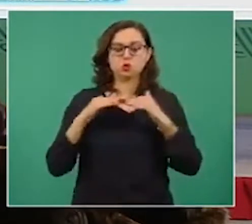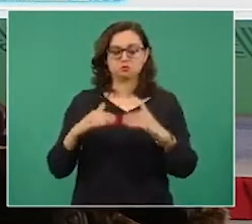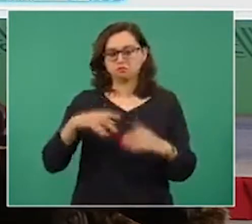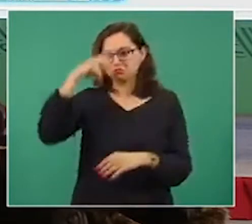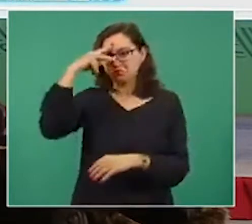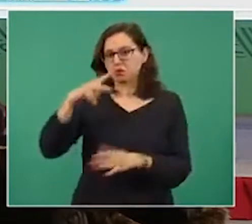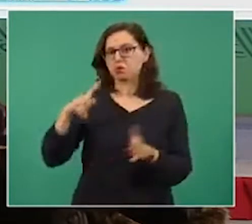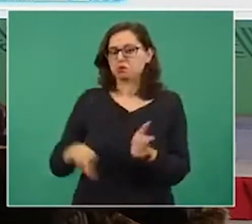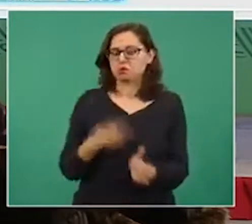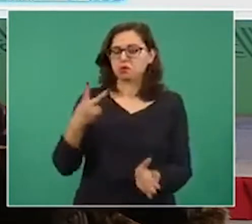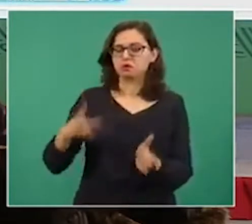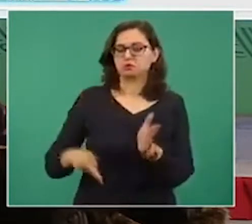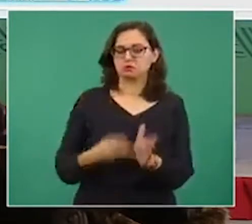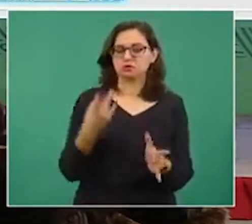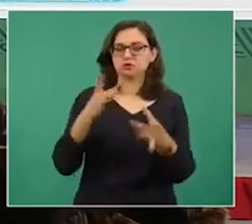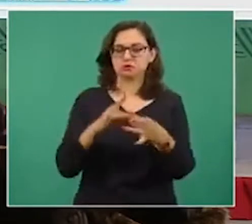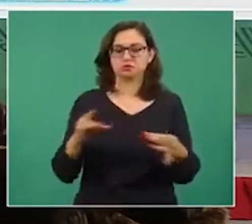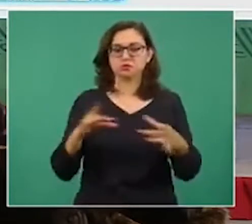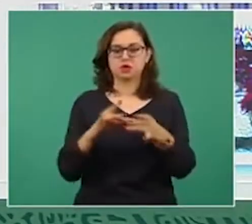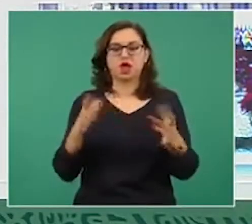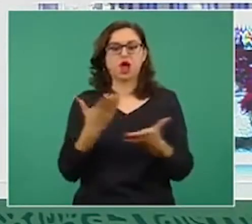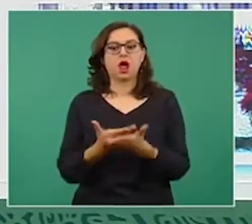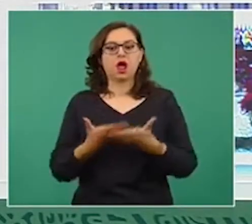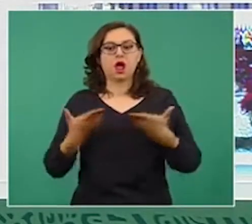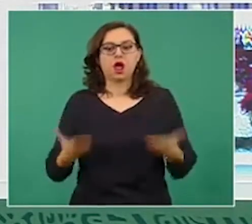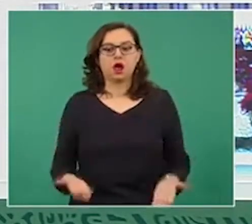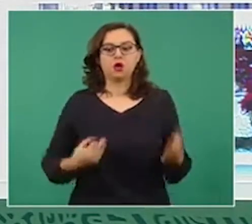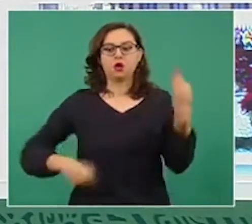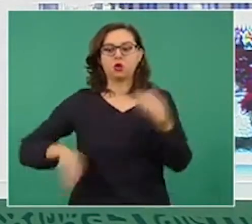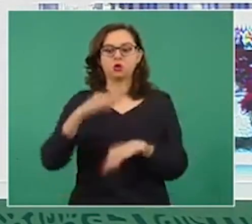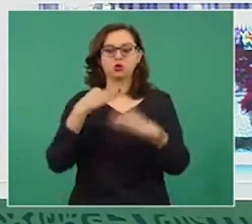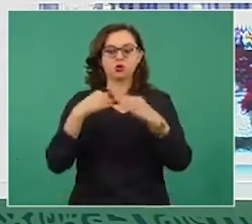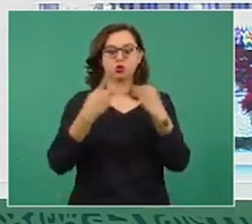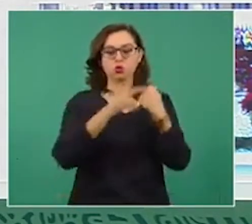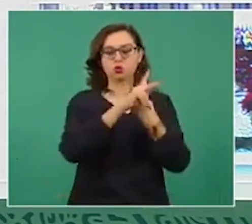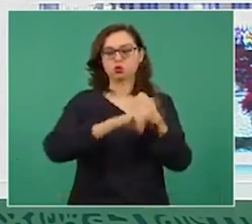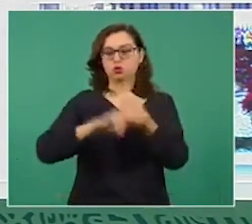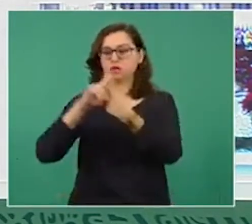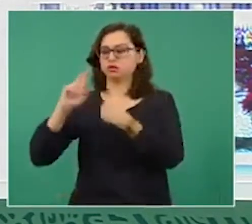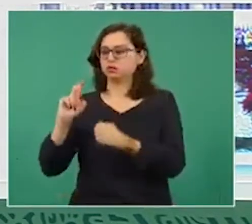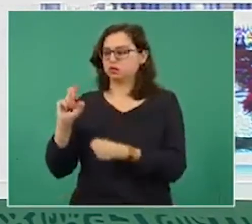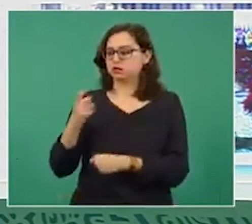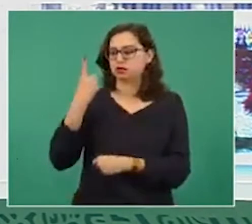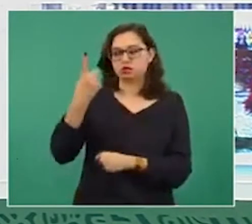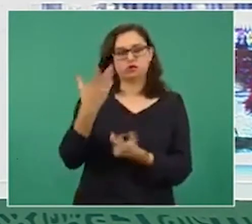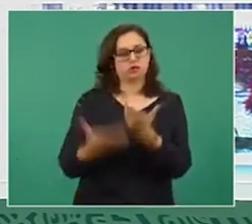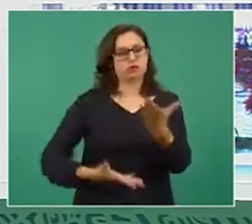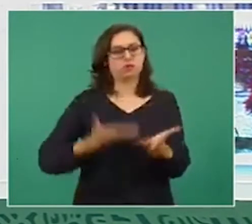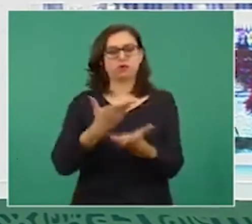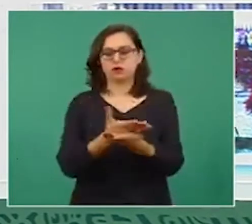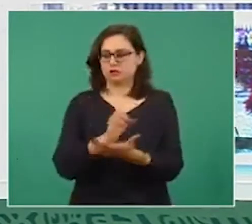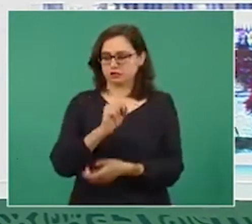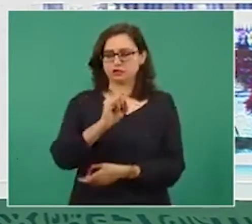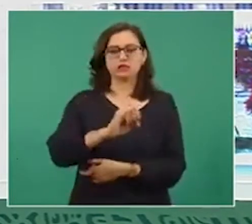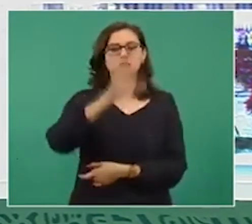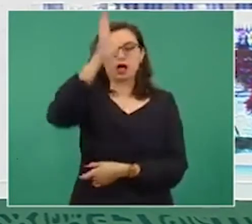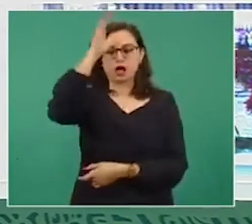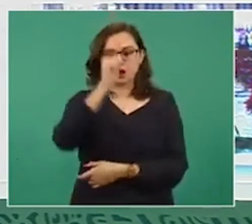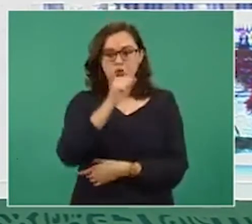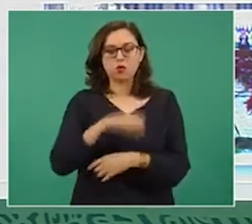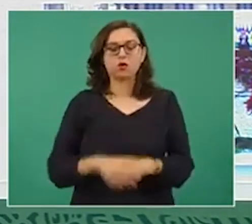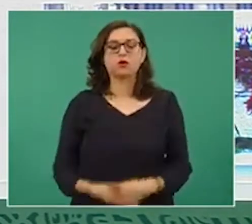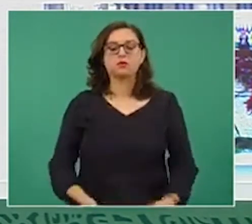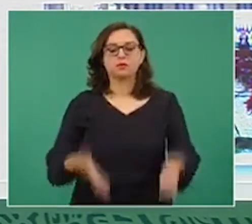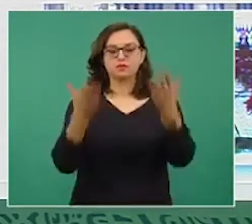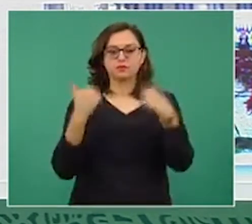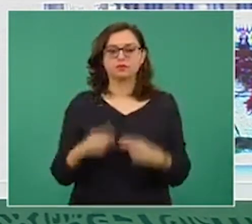Lo haremos ahora con mandato de todos los países, 31 países que estuvieron el día sábado. Apoyo a la red de especialistas